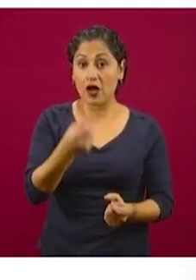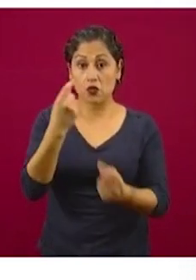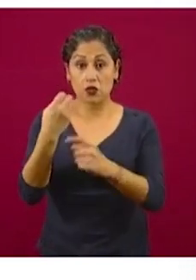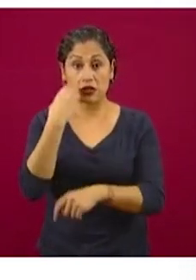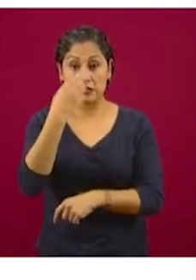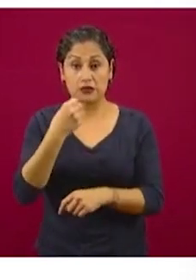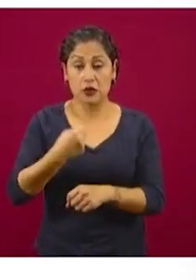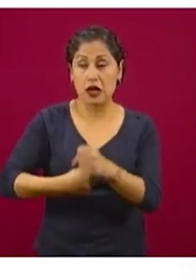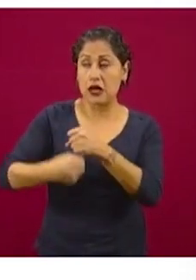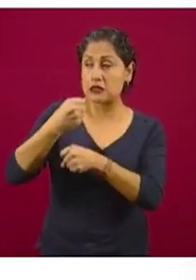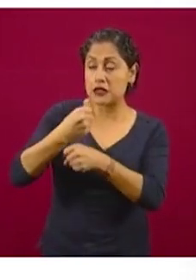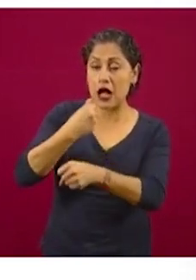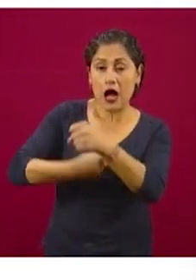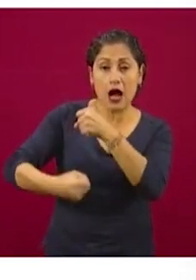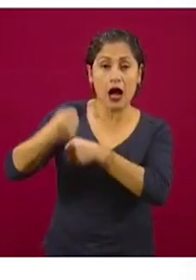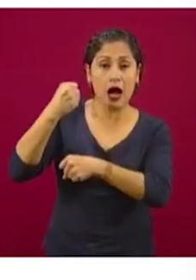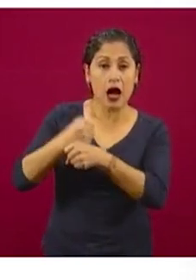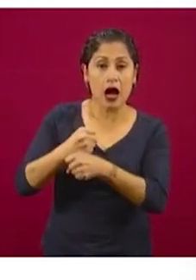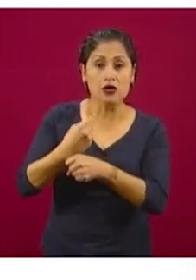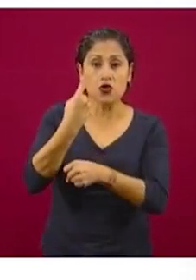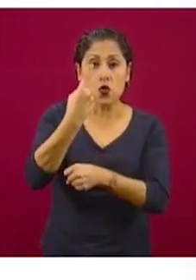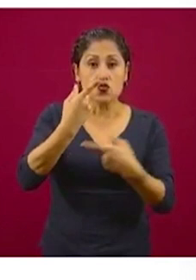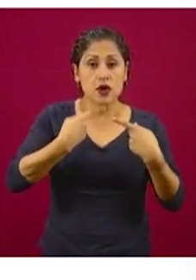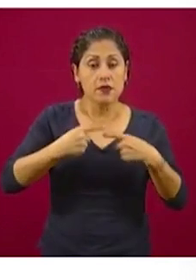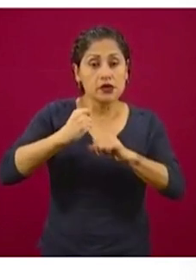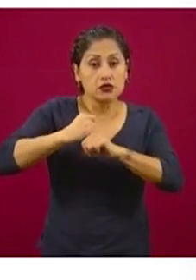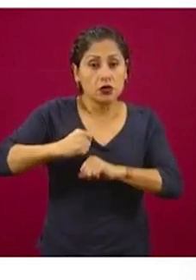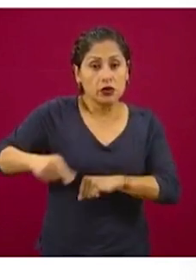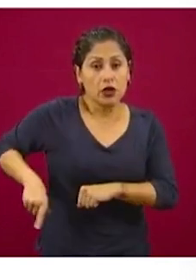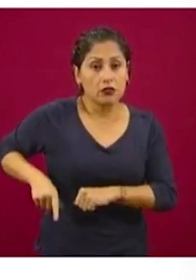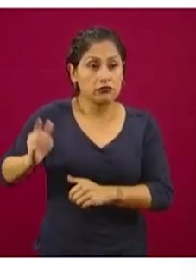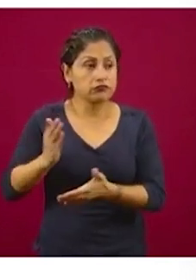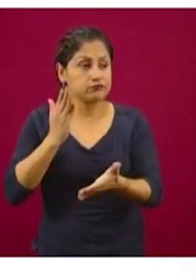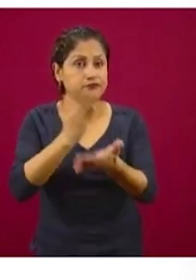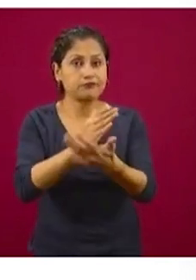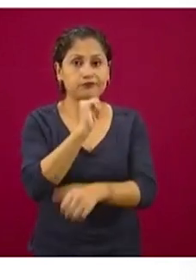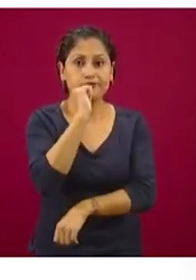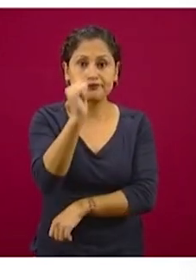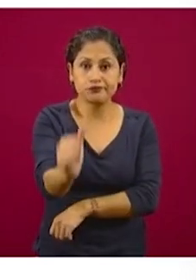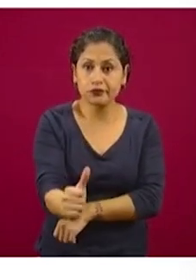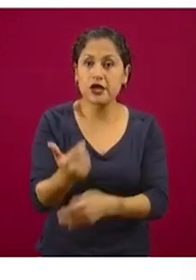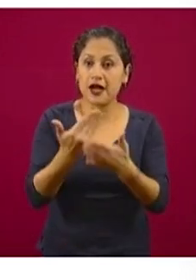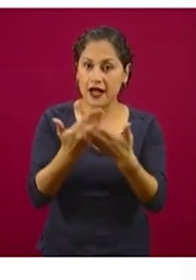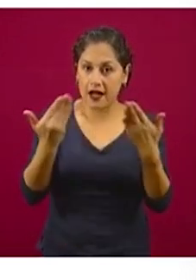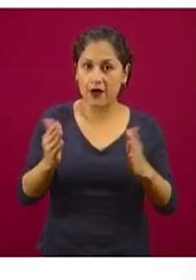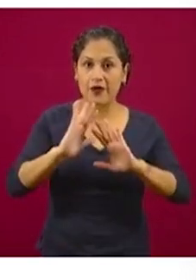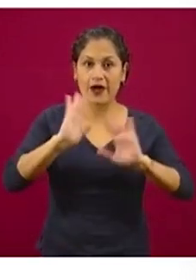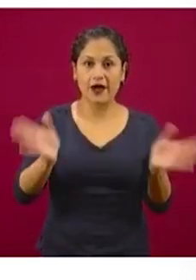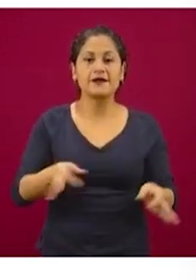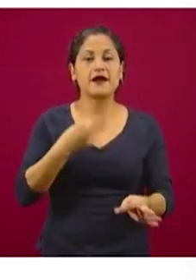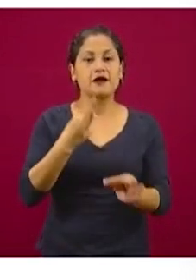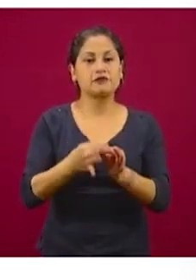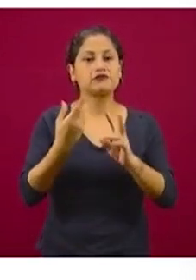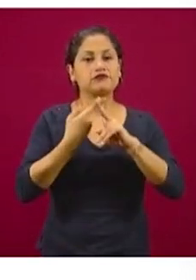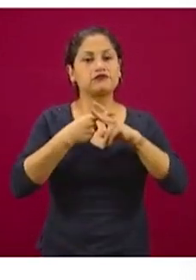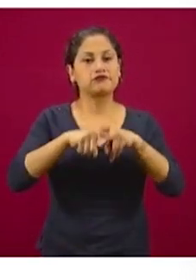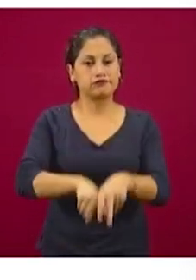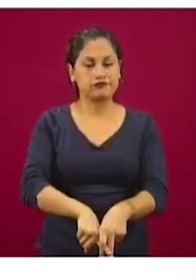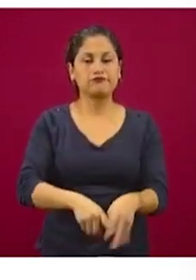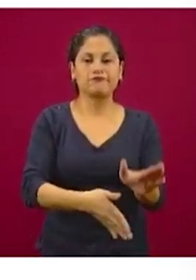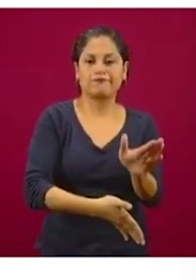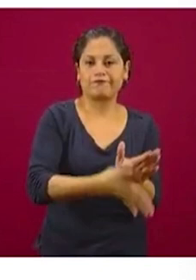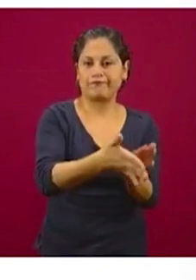presentado ninguna autoridad, ahora quienes están ahí van a hacer estos cambios de fondo por